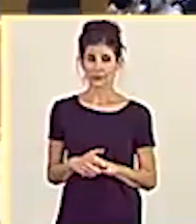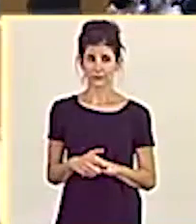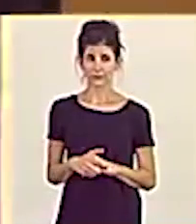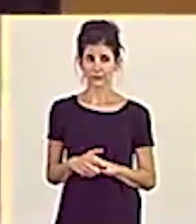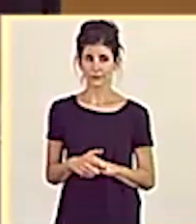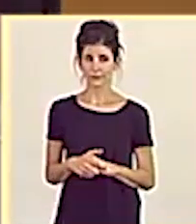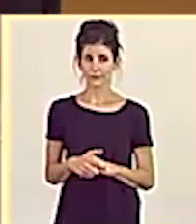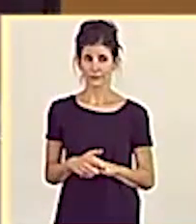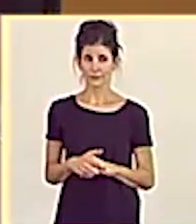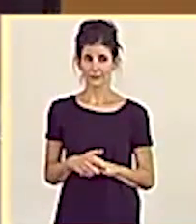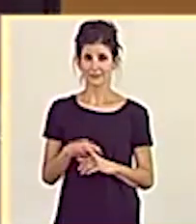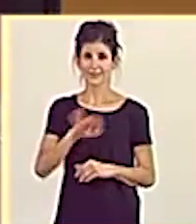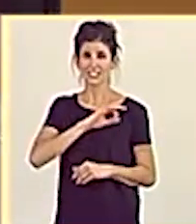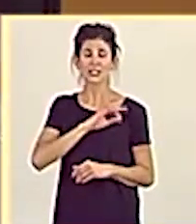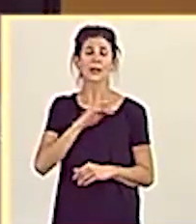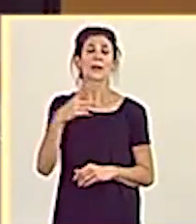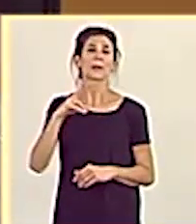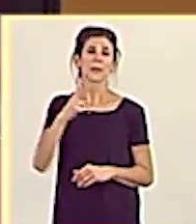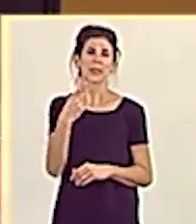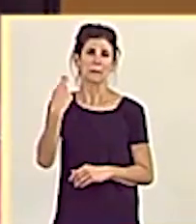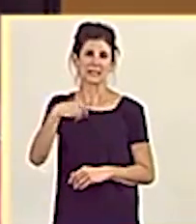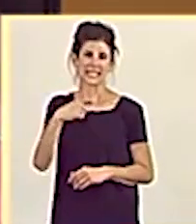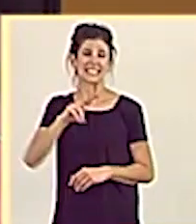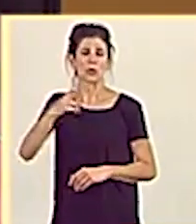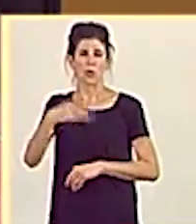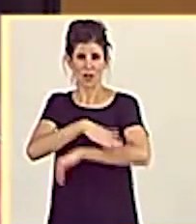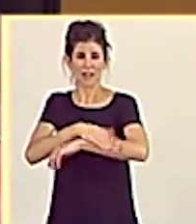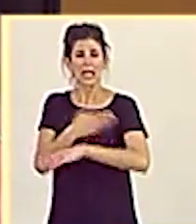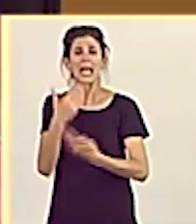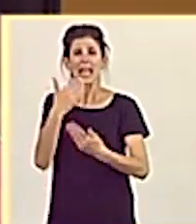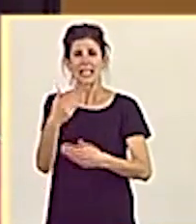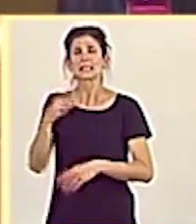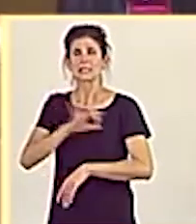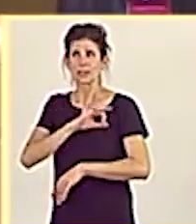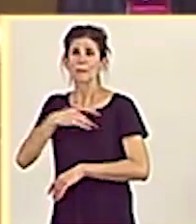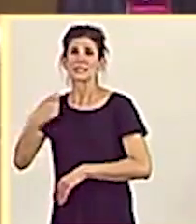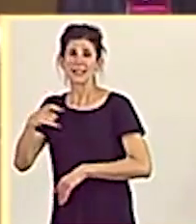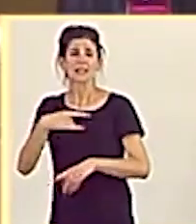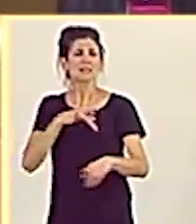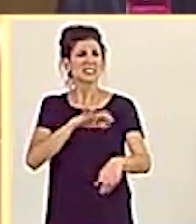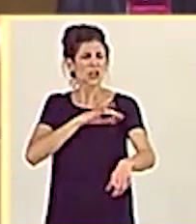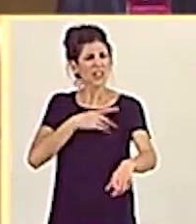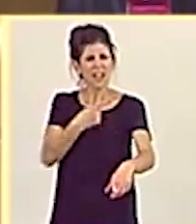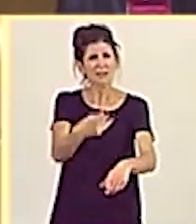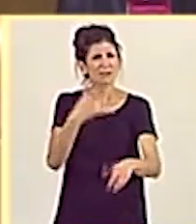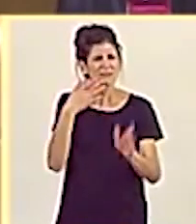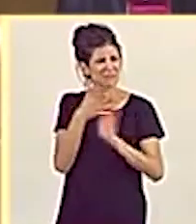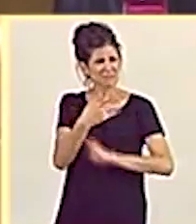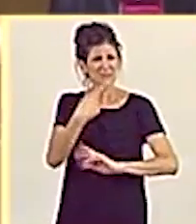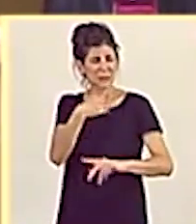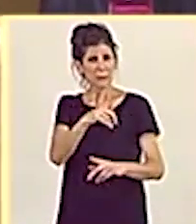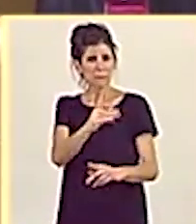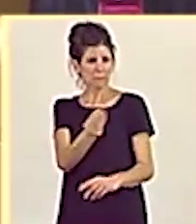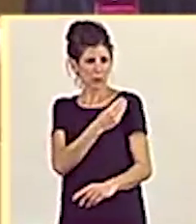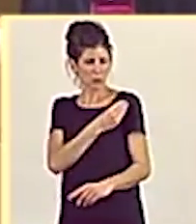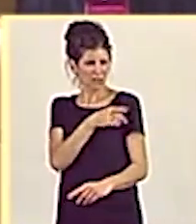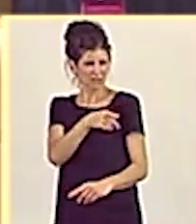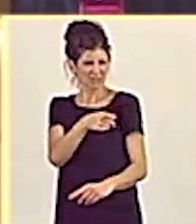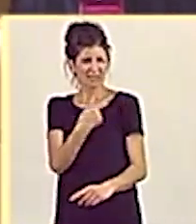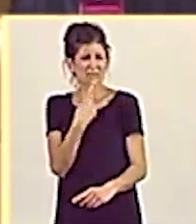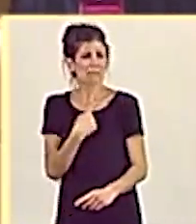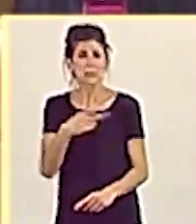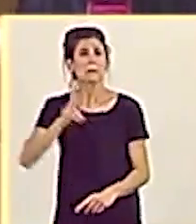Señor vicepresidente, segundo del Gobierno. Gracias, señora presidenta. Señoría, lo que usted afirma en su pregunta es mentira.